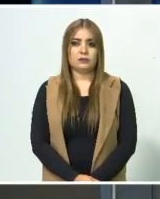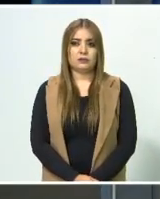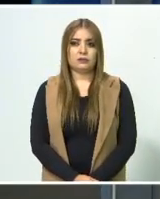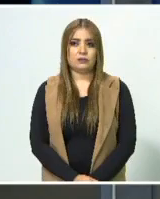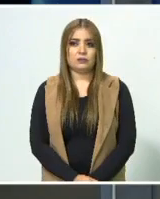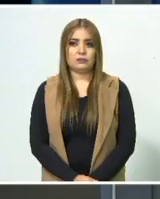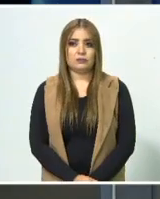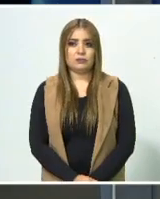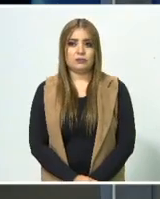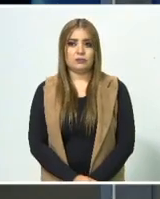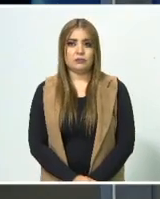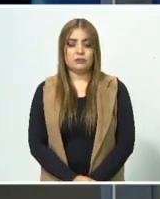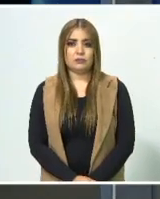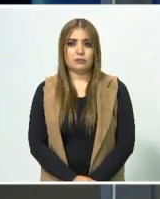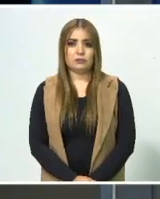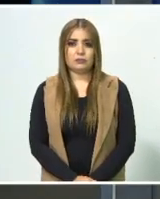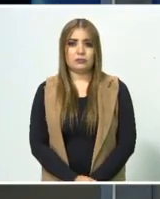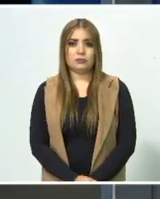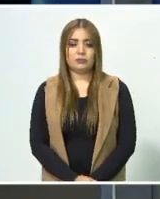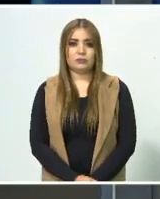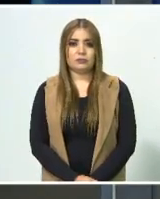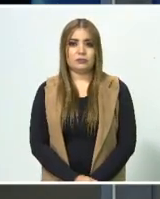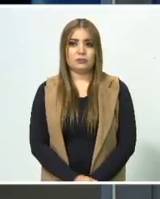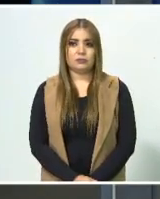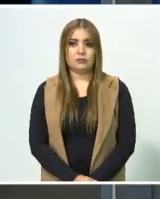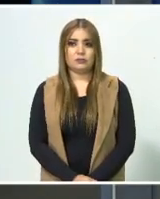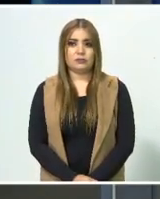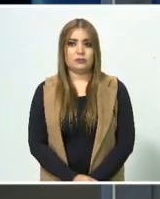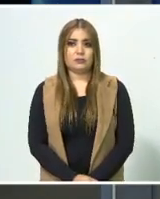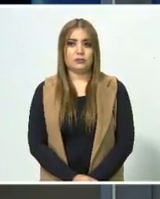Aquí te apoyamos, aquí te apoyamos. Ay...